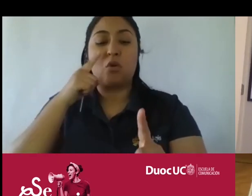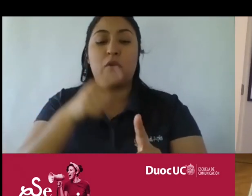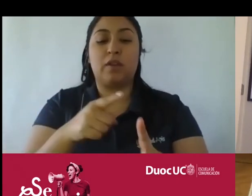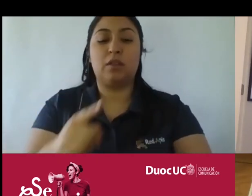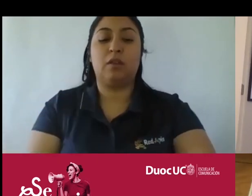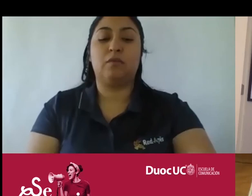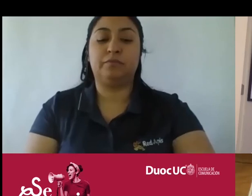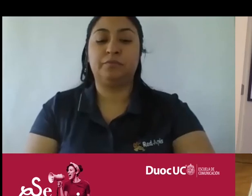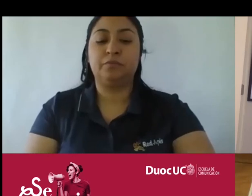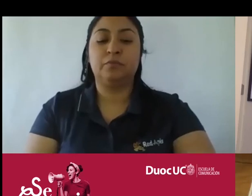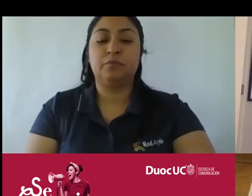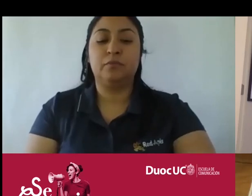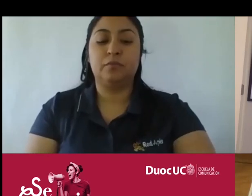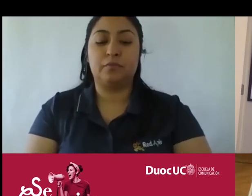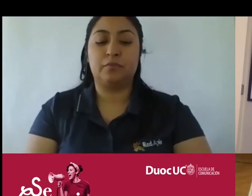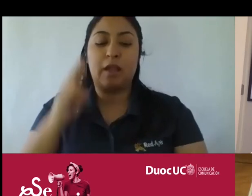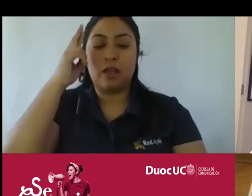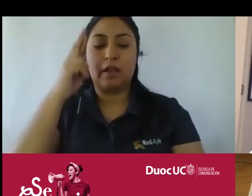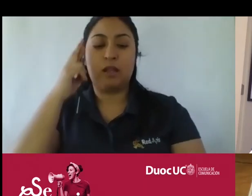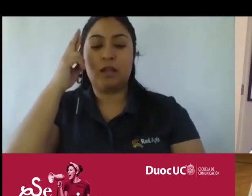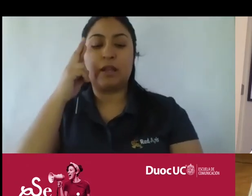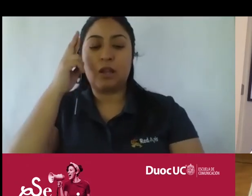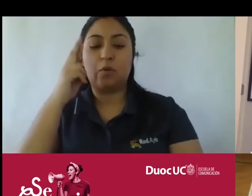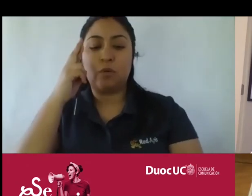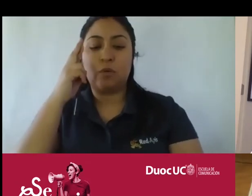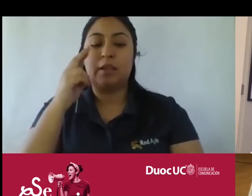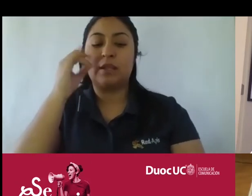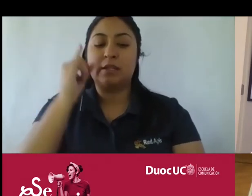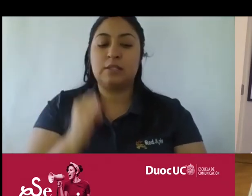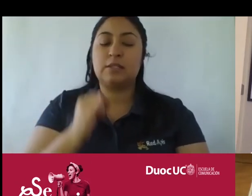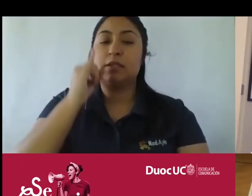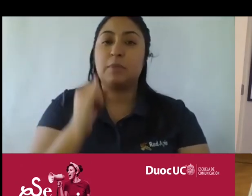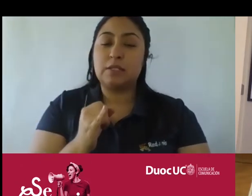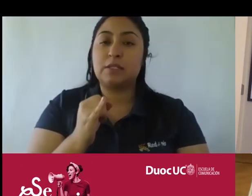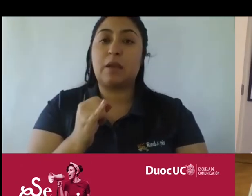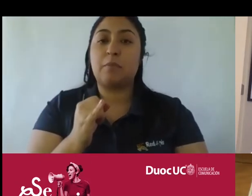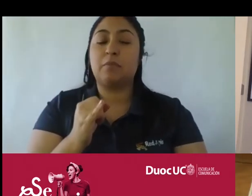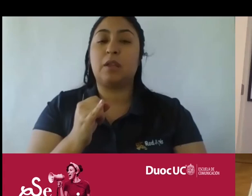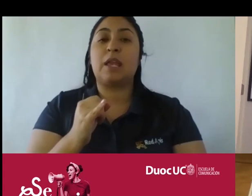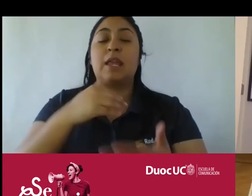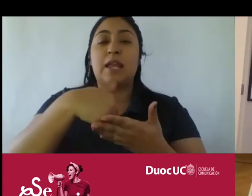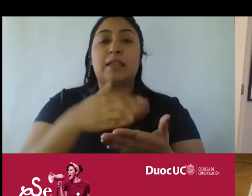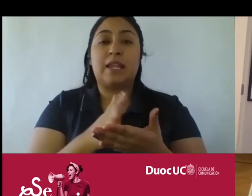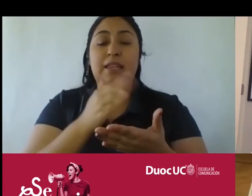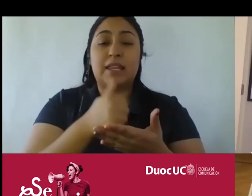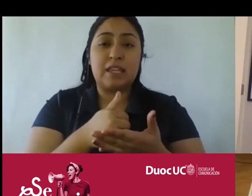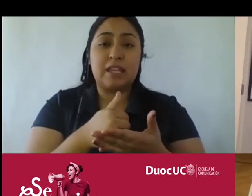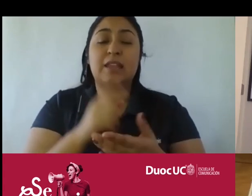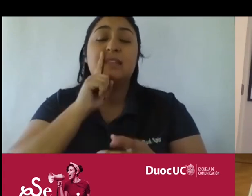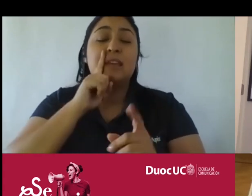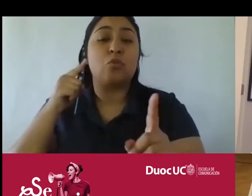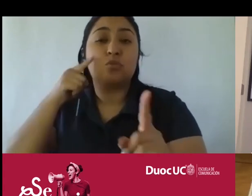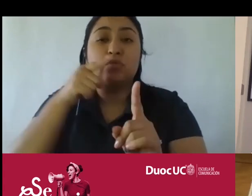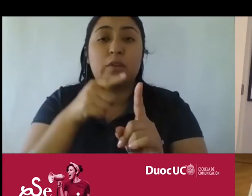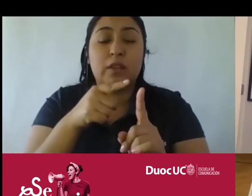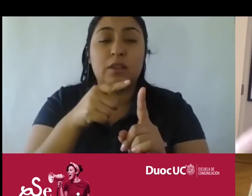estrategia tiene un sentido que es genial que tiene que ver con llegar a algún lado hay una meta ¿no? entonces nosotros para llegar a la meta nos planteamos